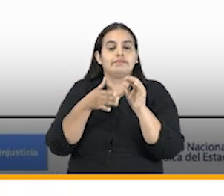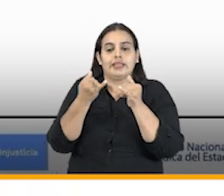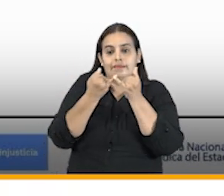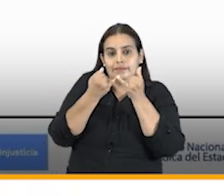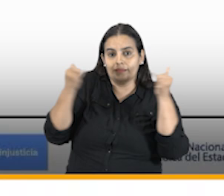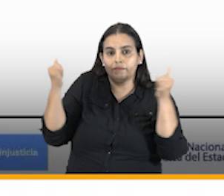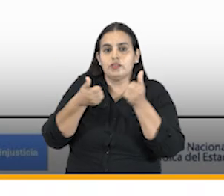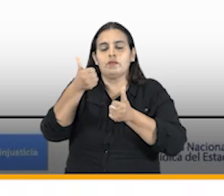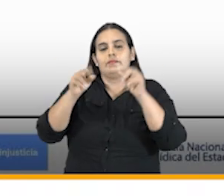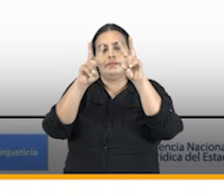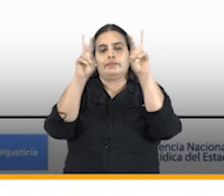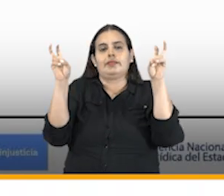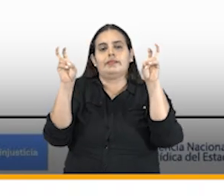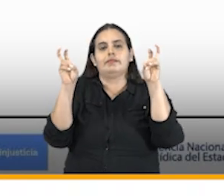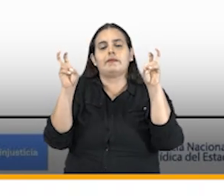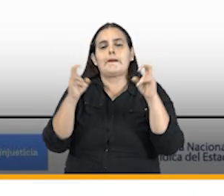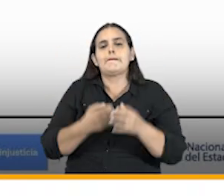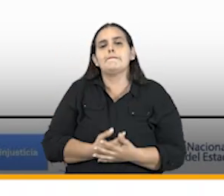lineamiento sobre